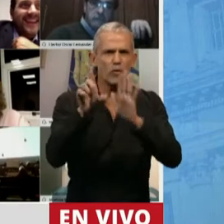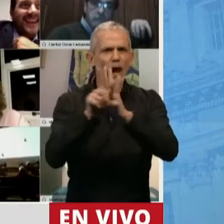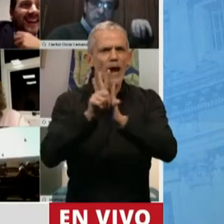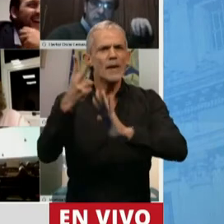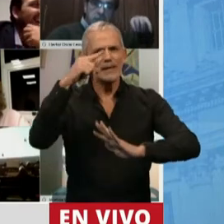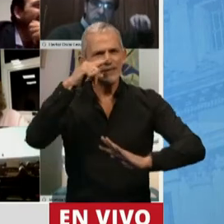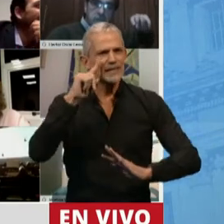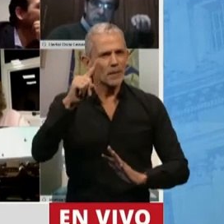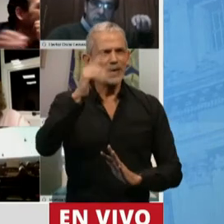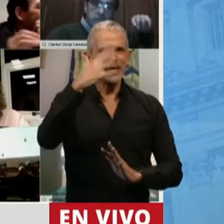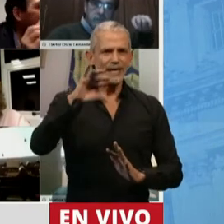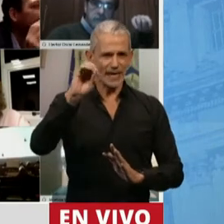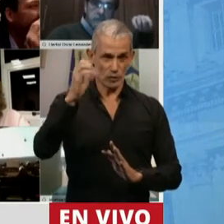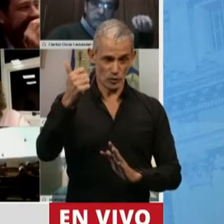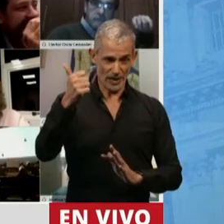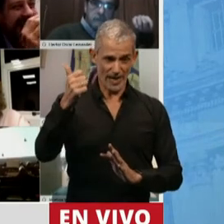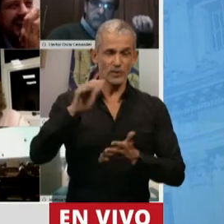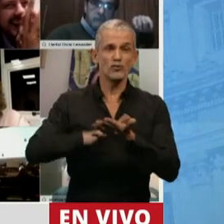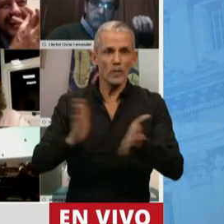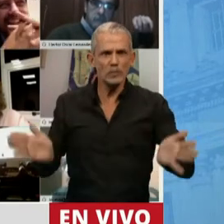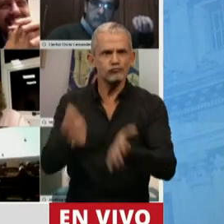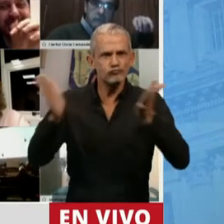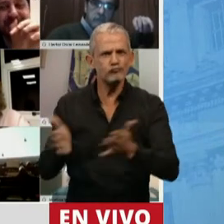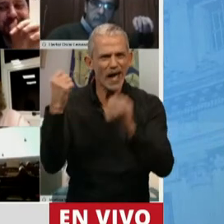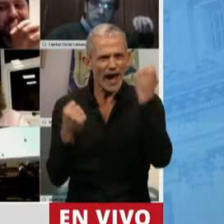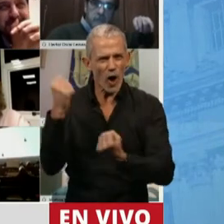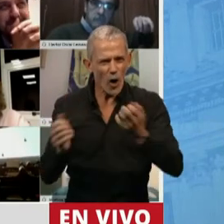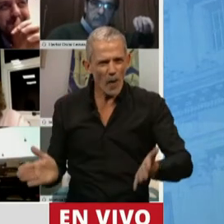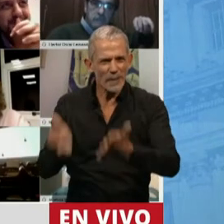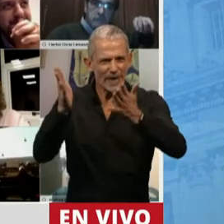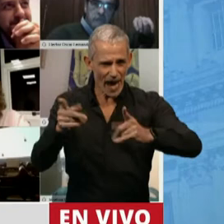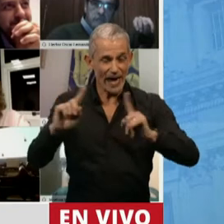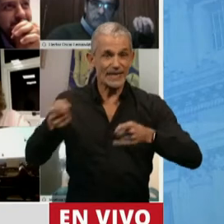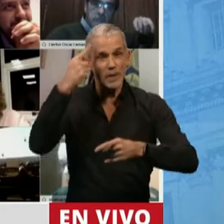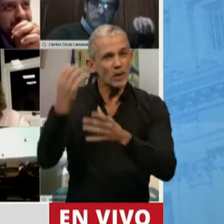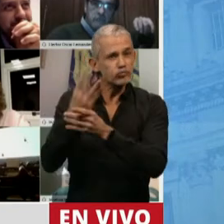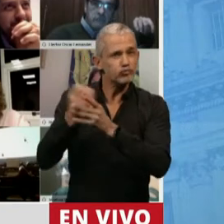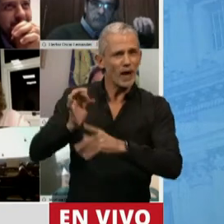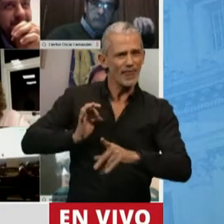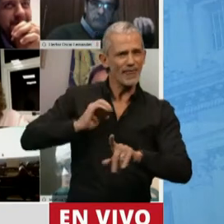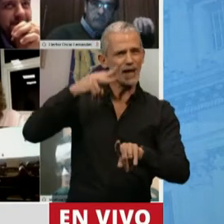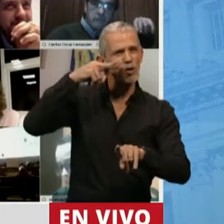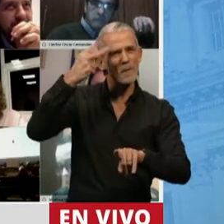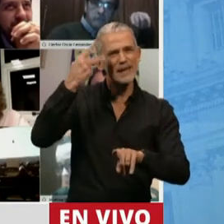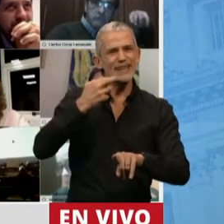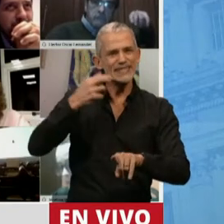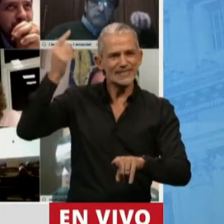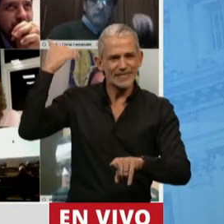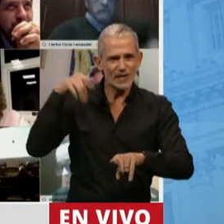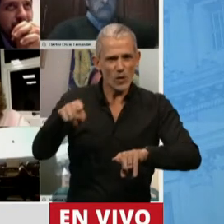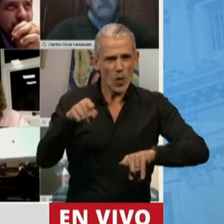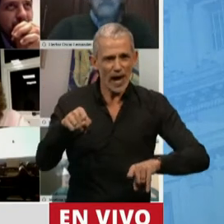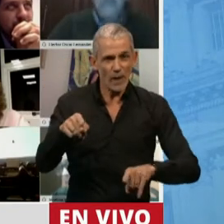27.506 de promoción de la economía del conocimiento del año 2019 y la modificación